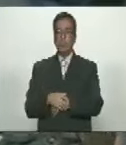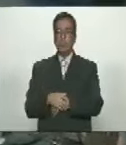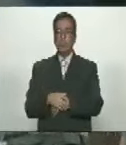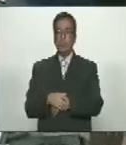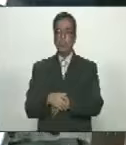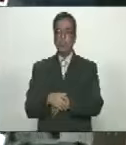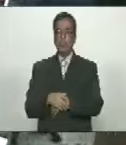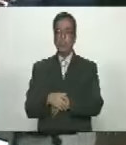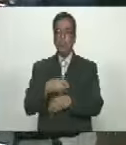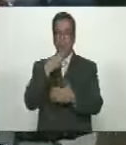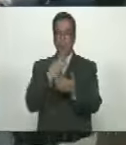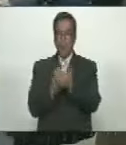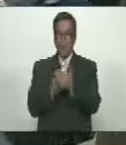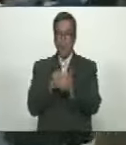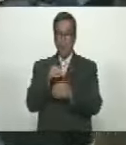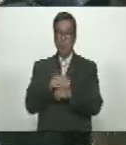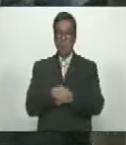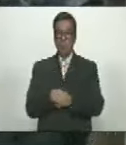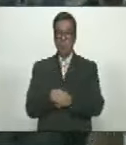Gracias